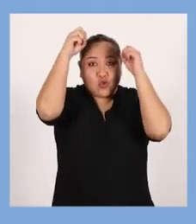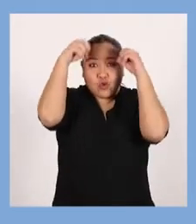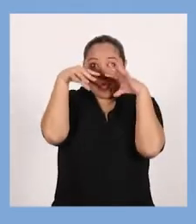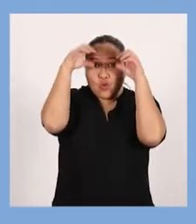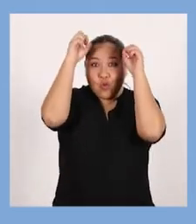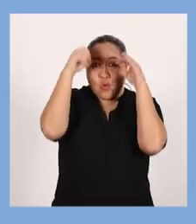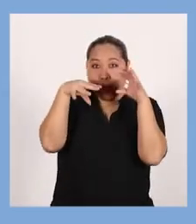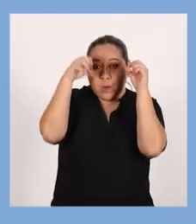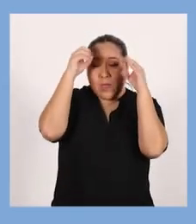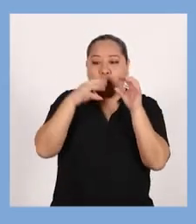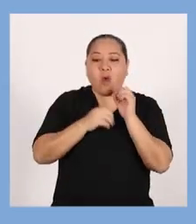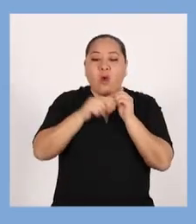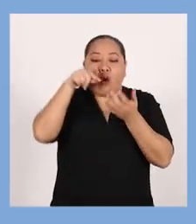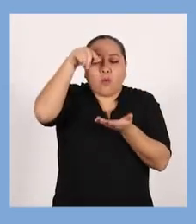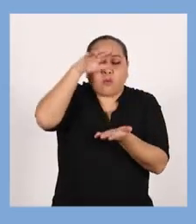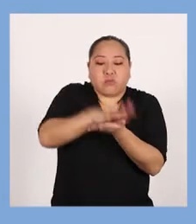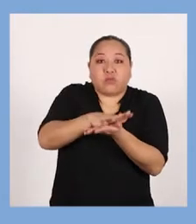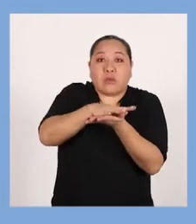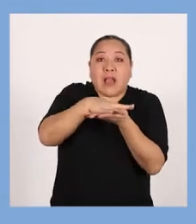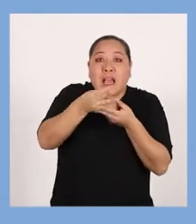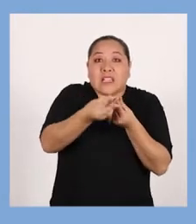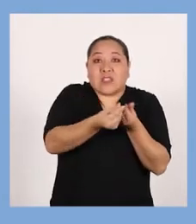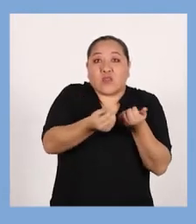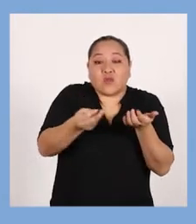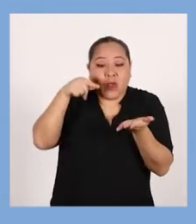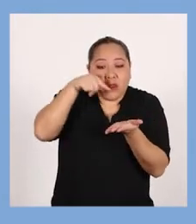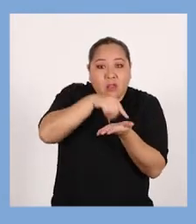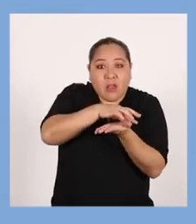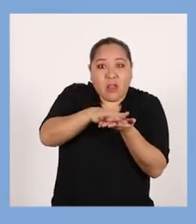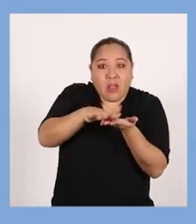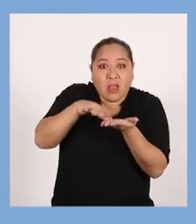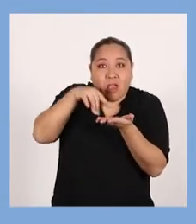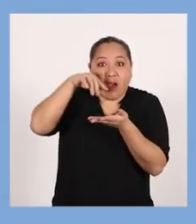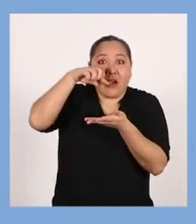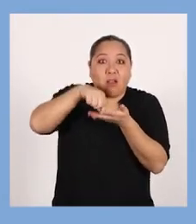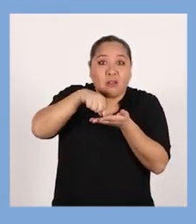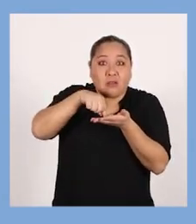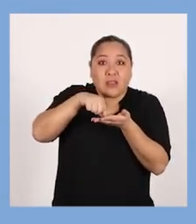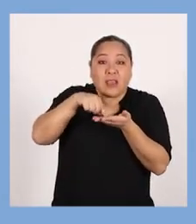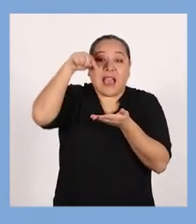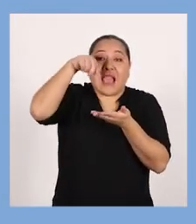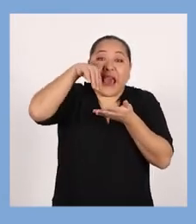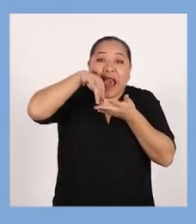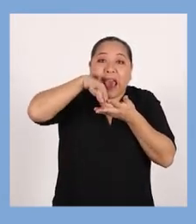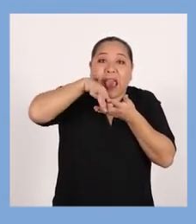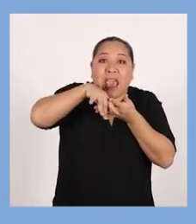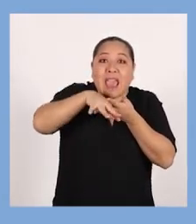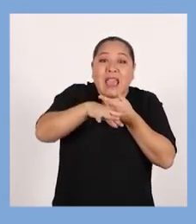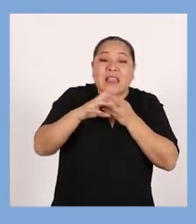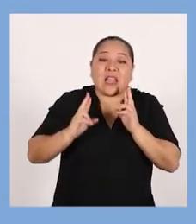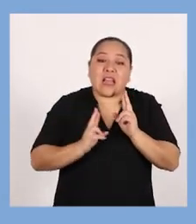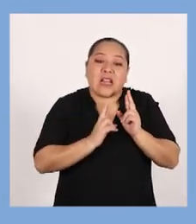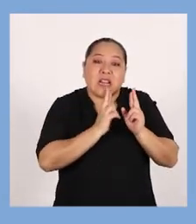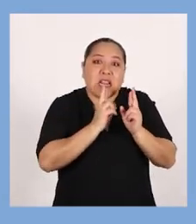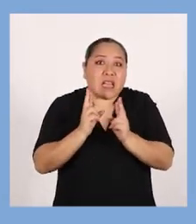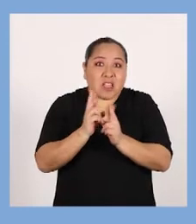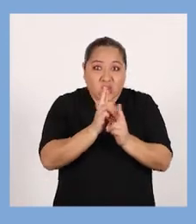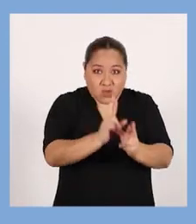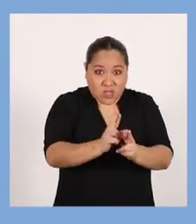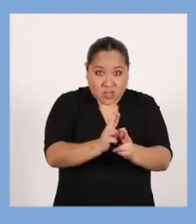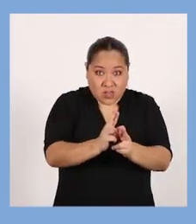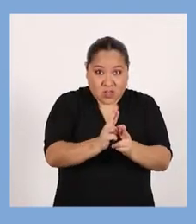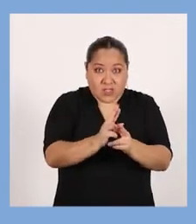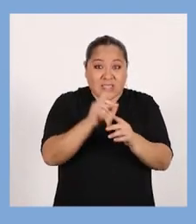lluvias cuando caen al suelo pueden además de pasar a formar parte de riachuelos o